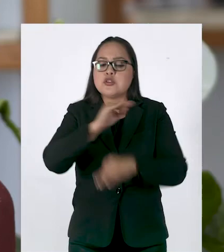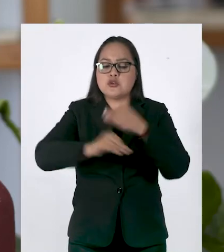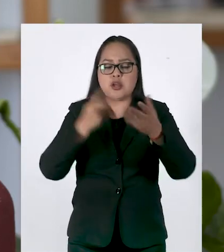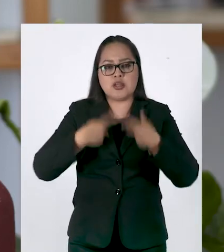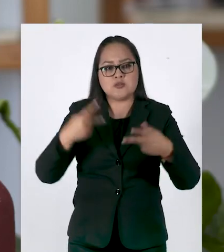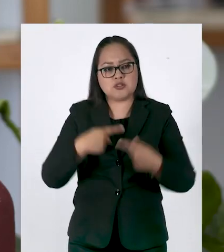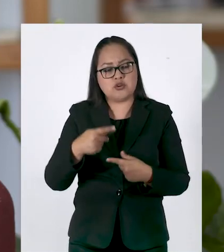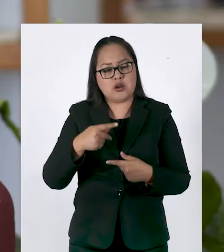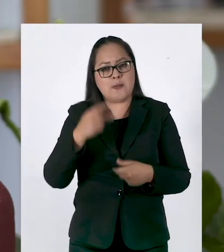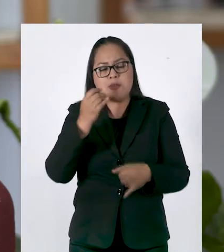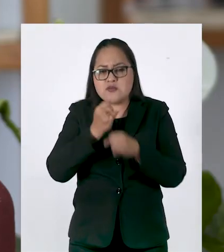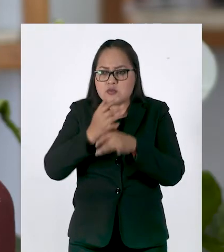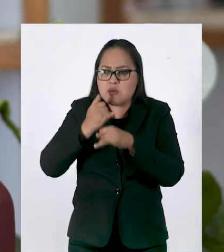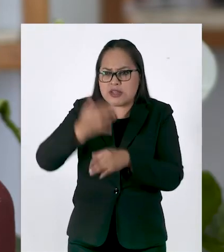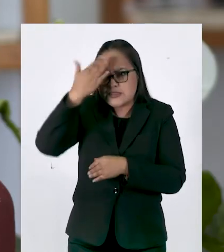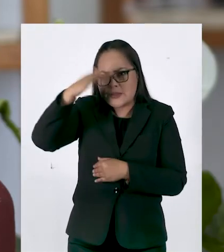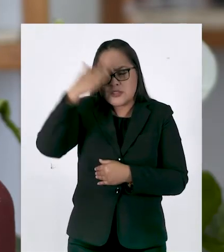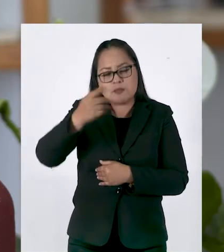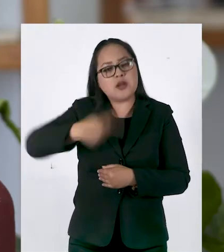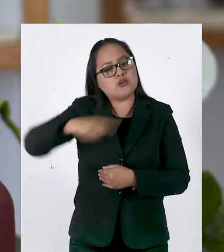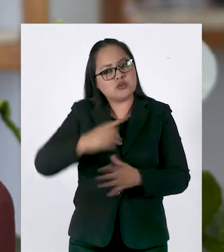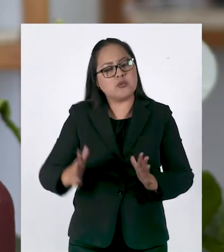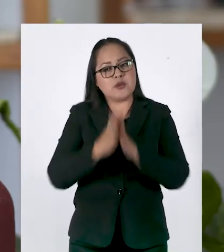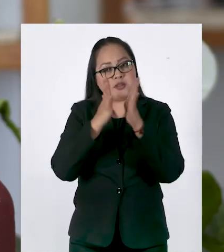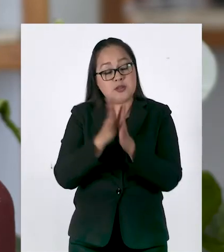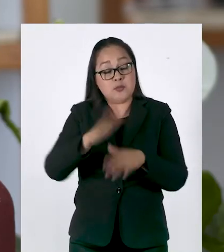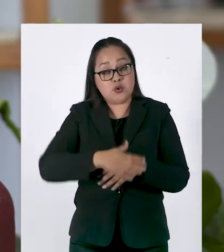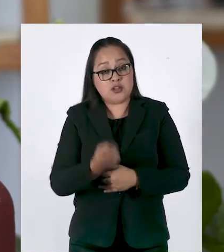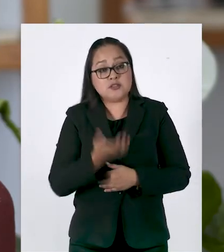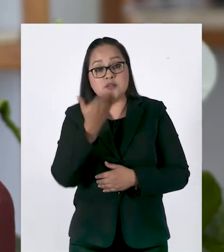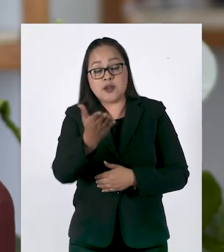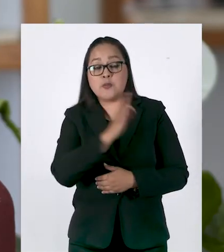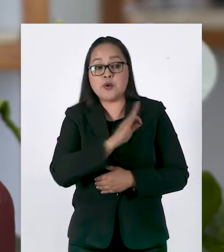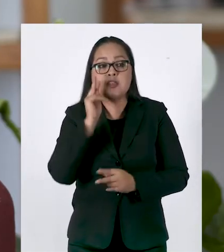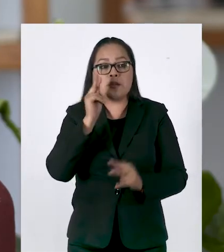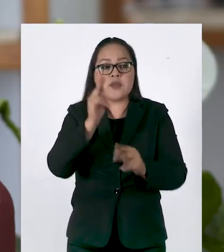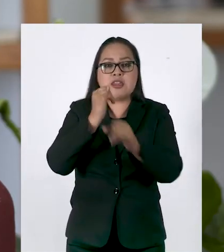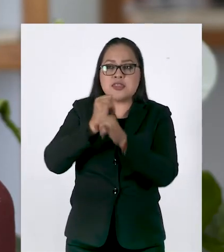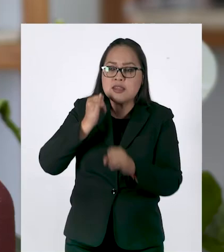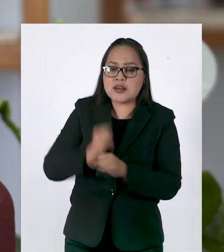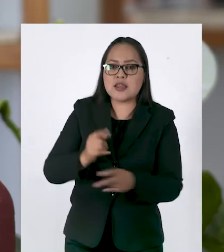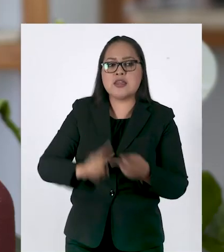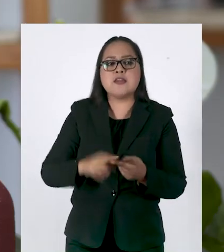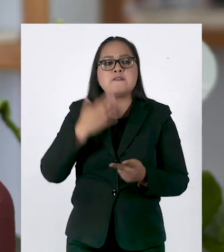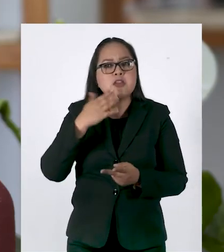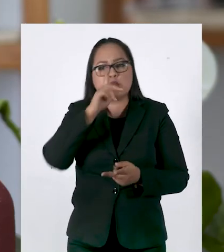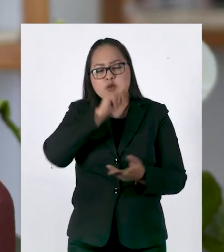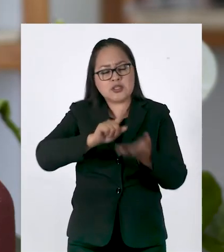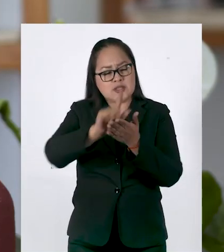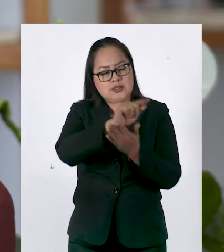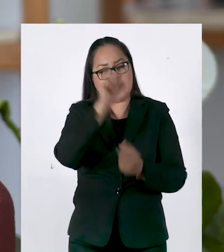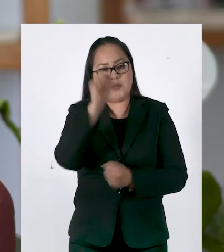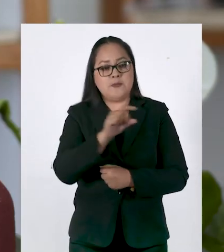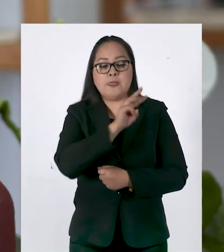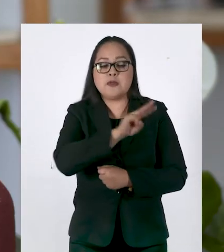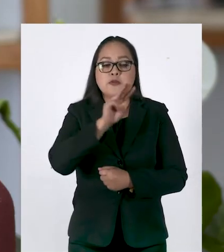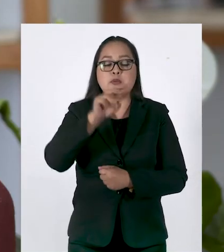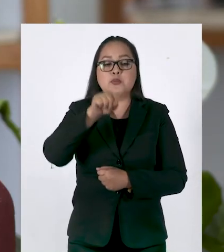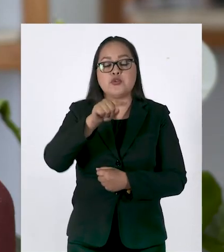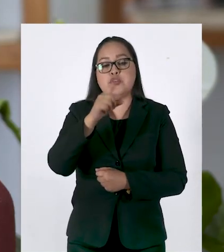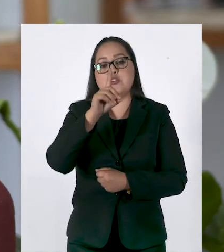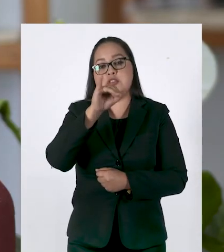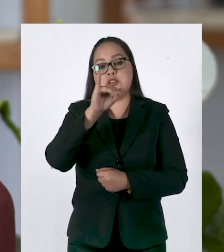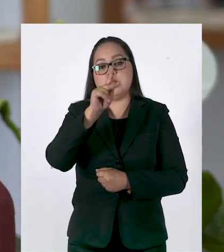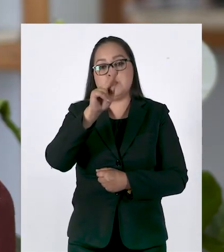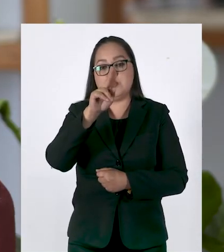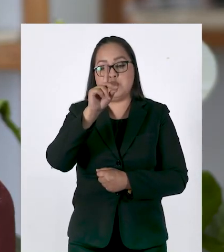y todos los ciudadanos que estemos informados y participemos. Por eso, te invitamos a visitar nuestras redes sociales y página de internet